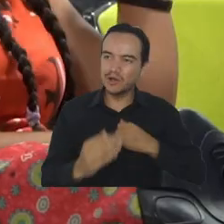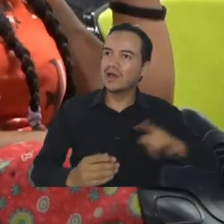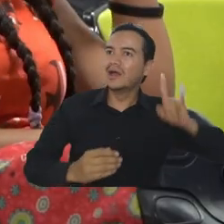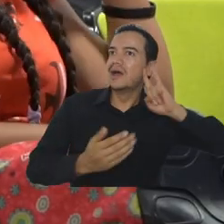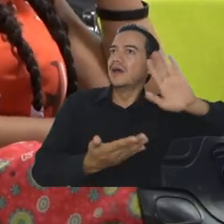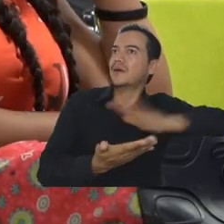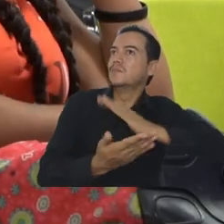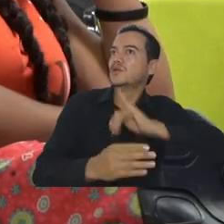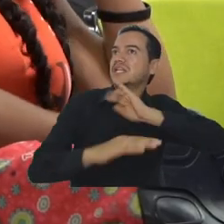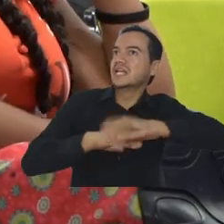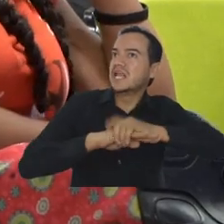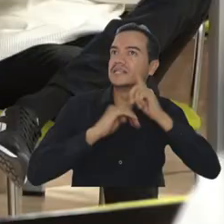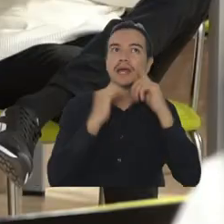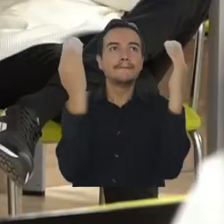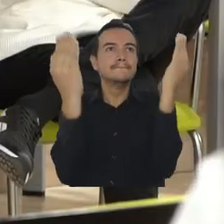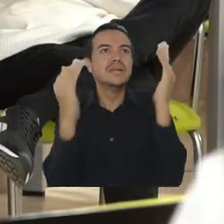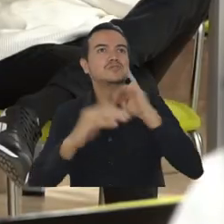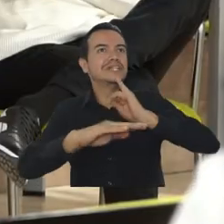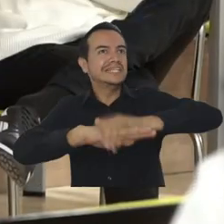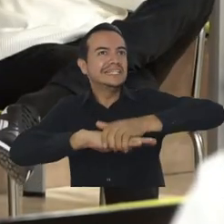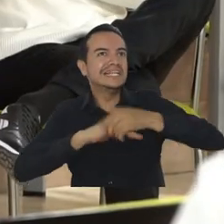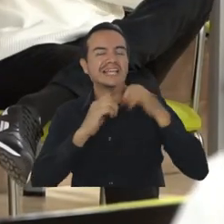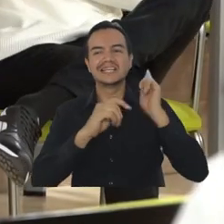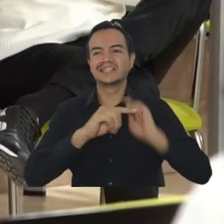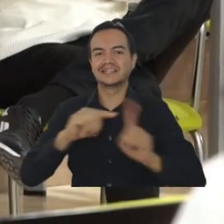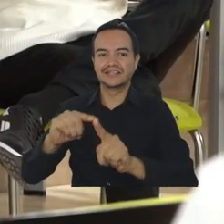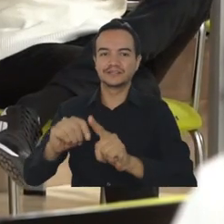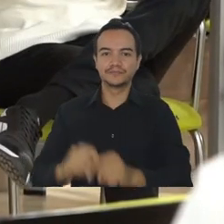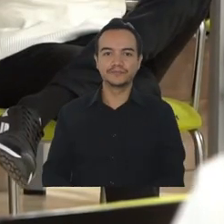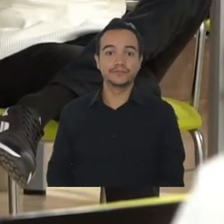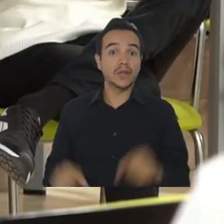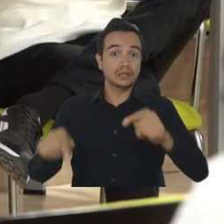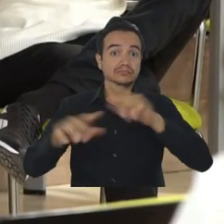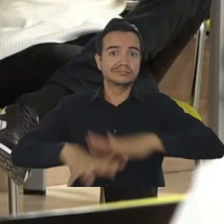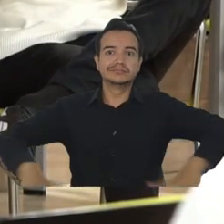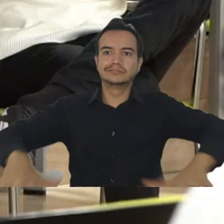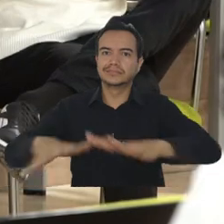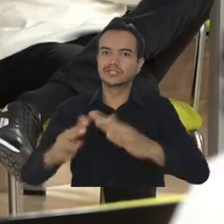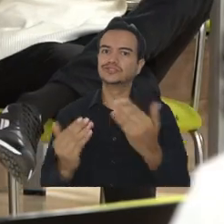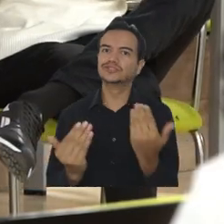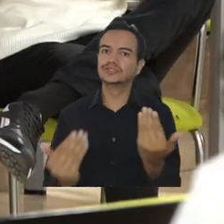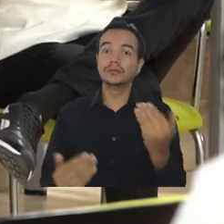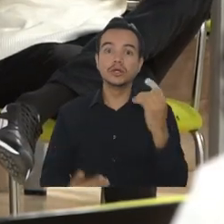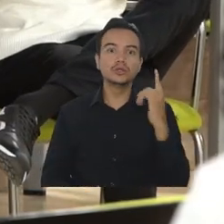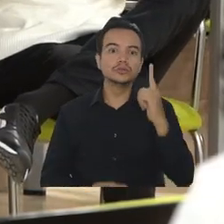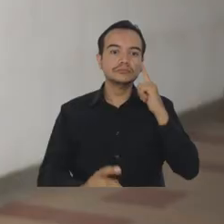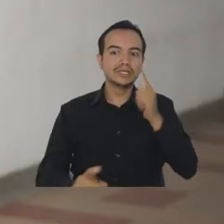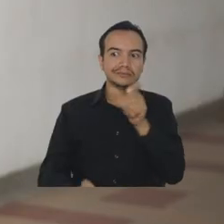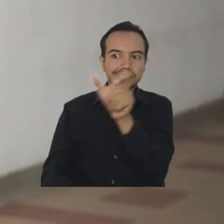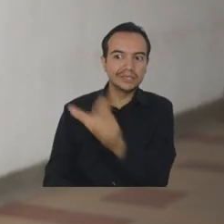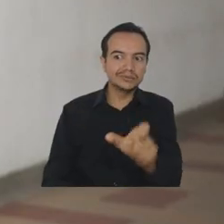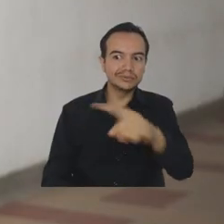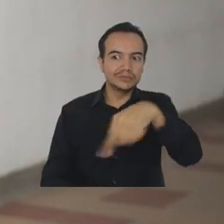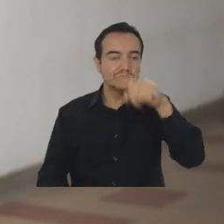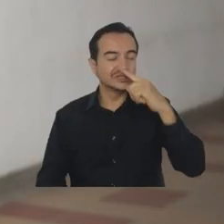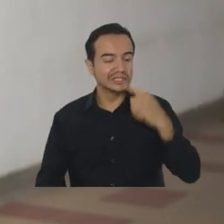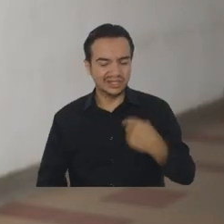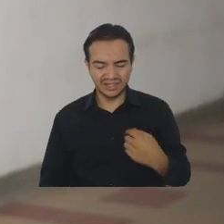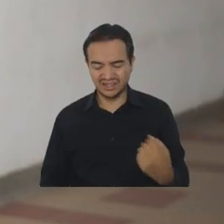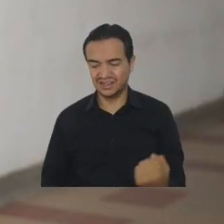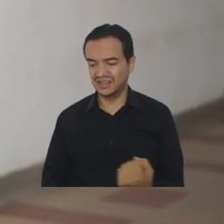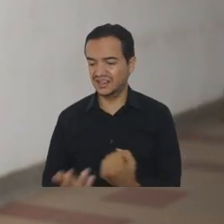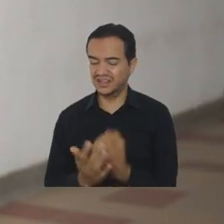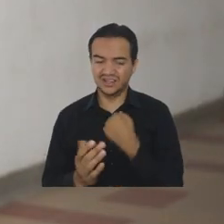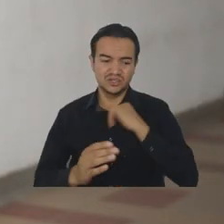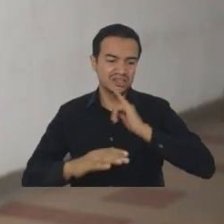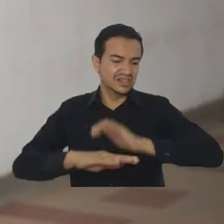música, vean películas. Estos espacios sirven para eso, para que esos estudiantes que de pronto no tuvieron